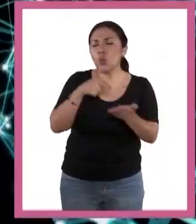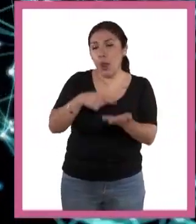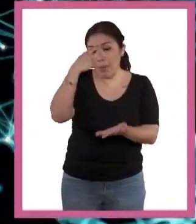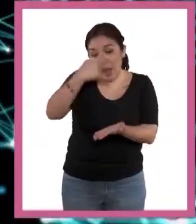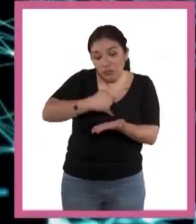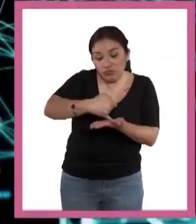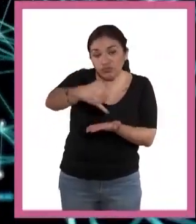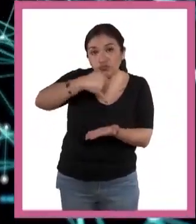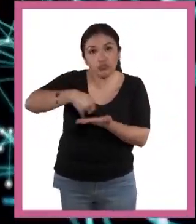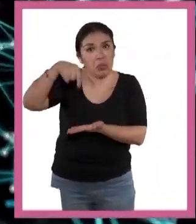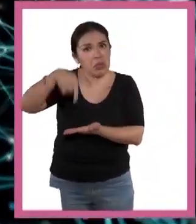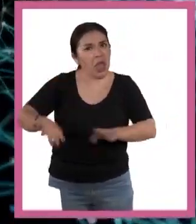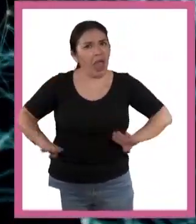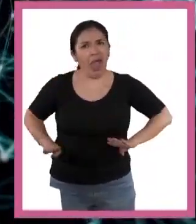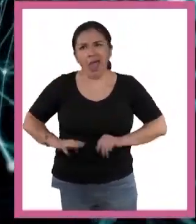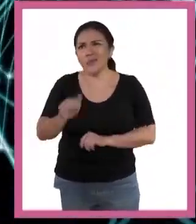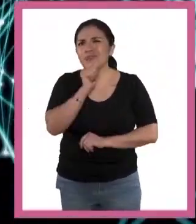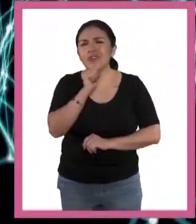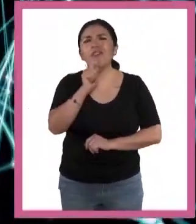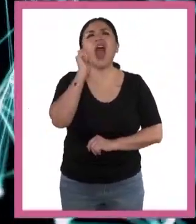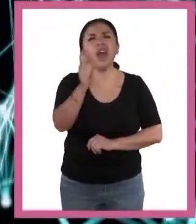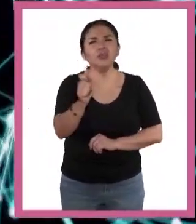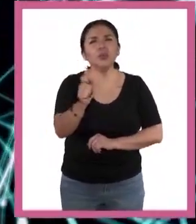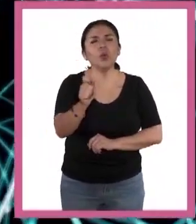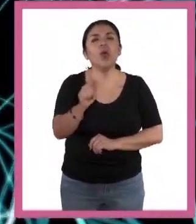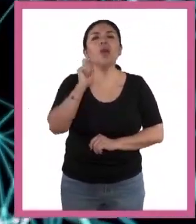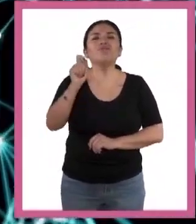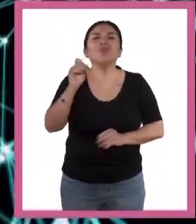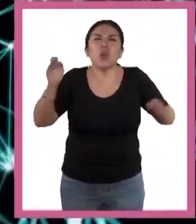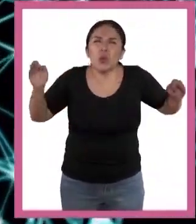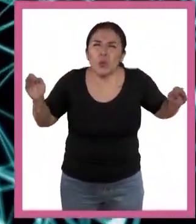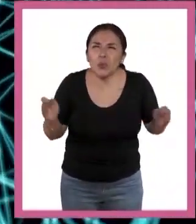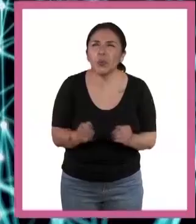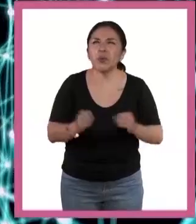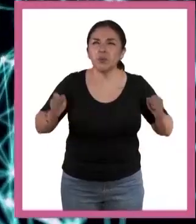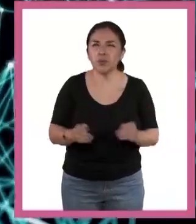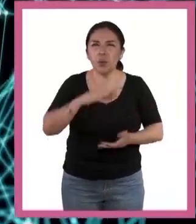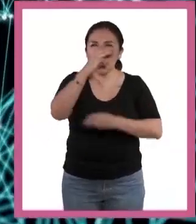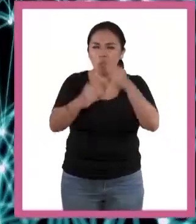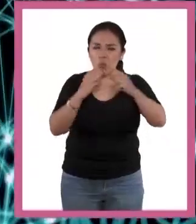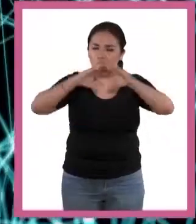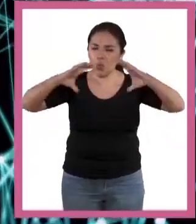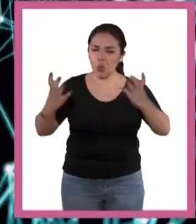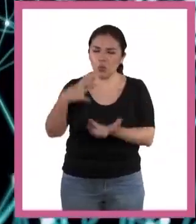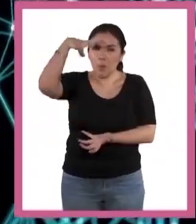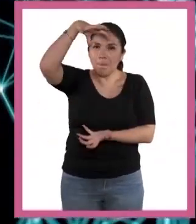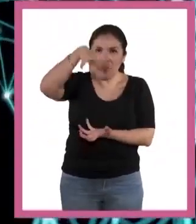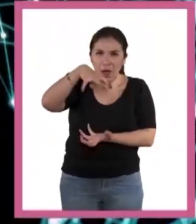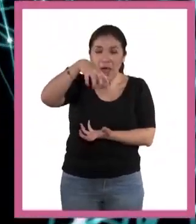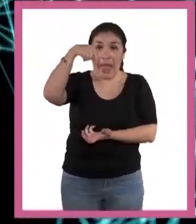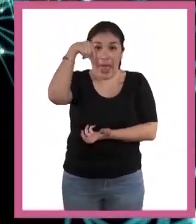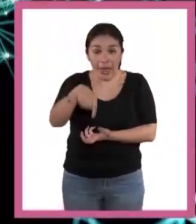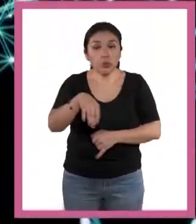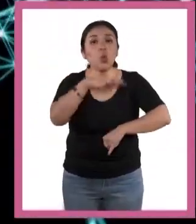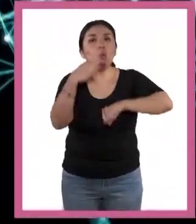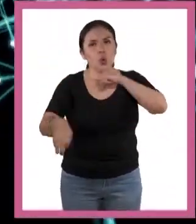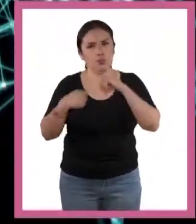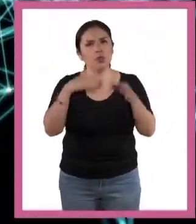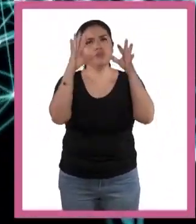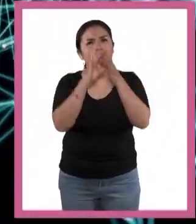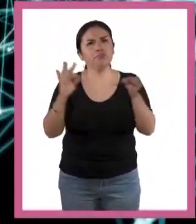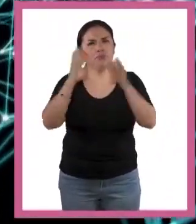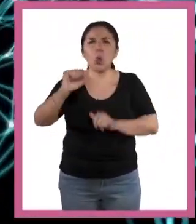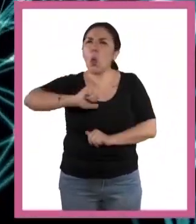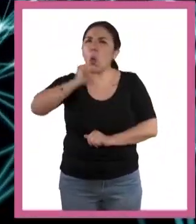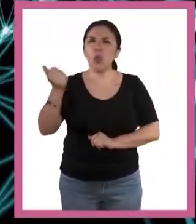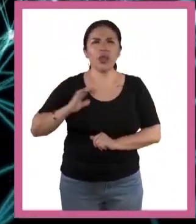agricultura no es practicada es en los polos helados del planeta. Por último, podemos hablar de